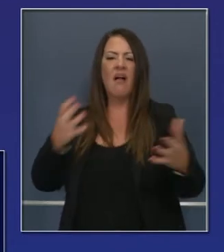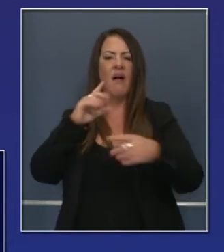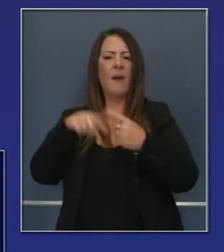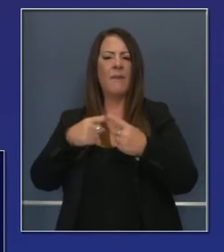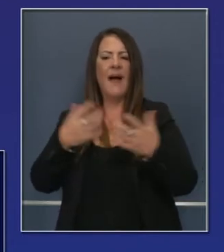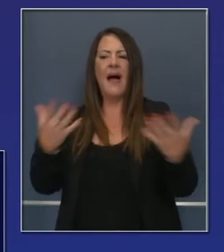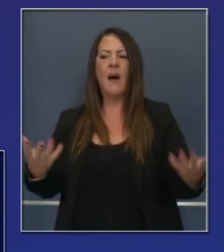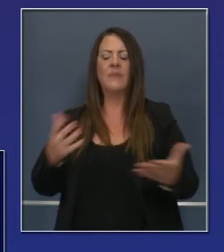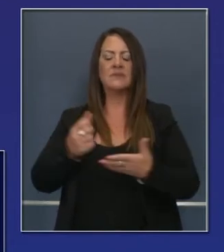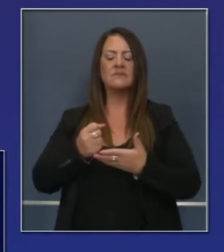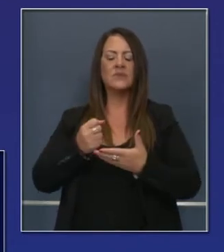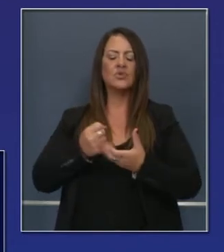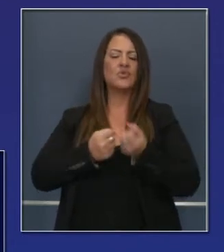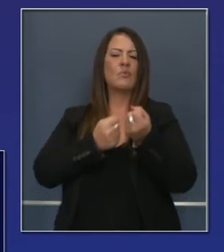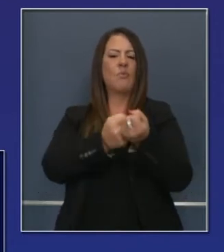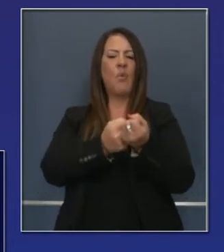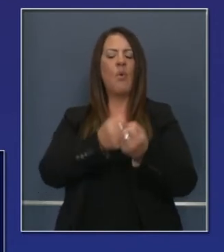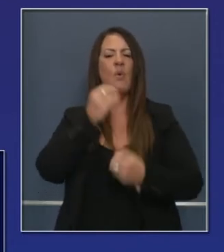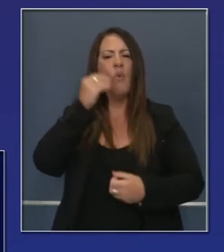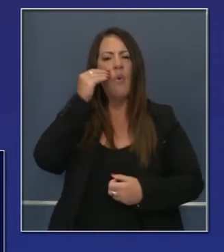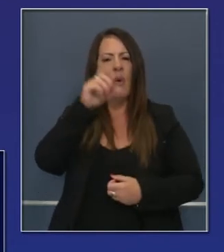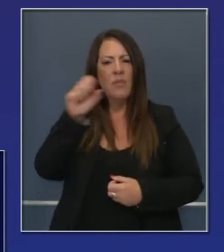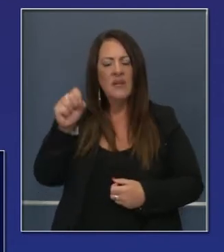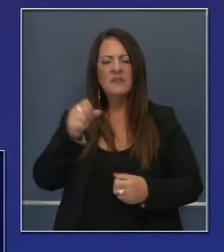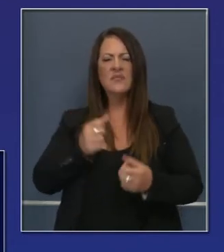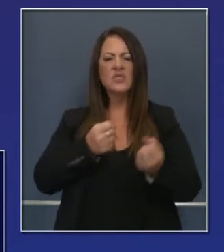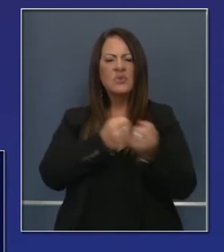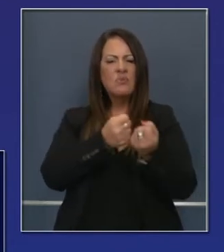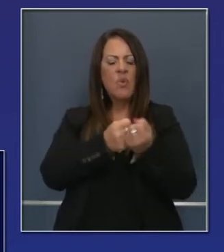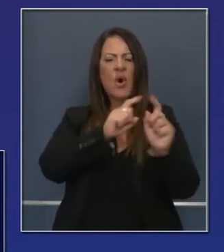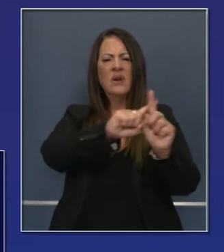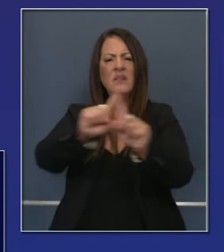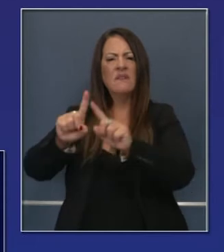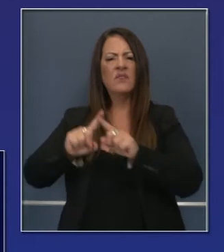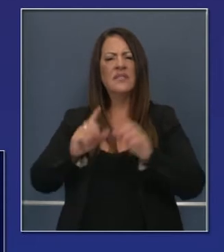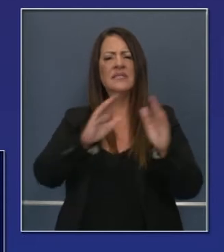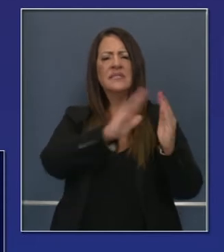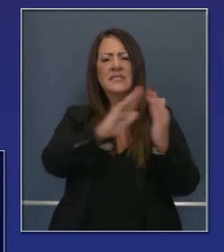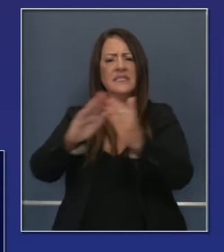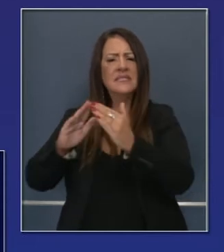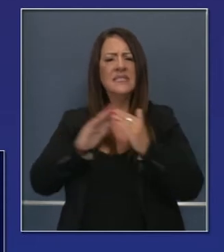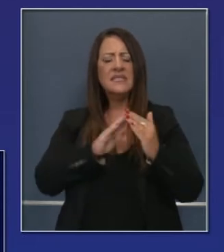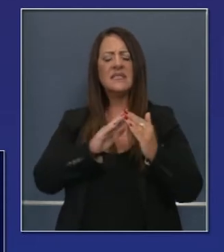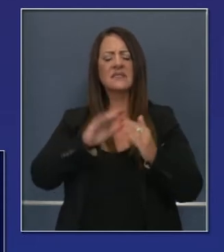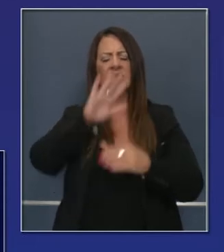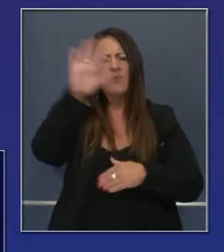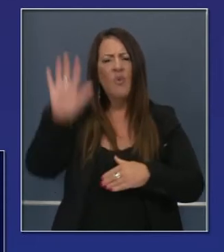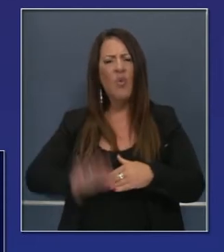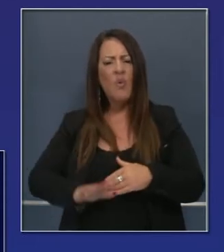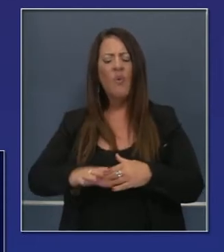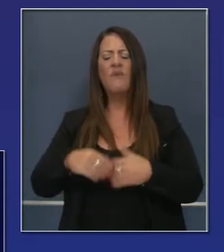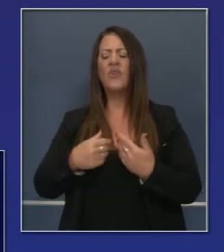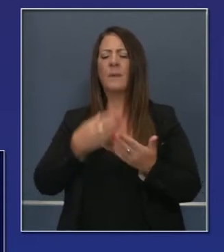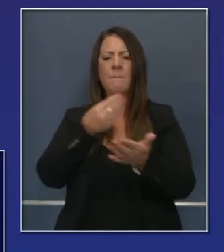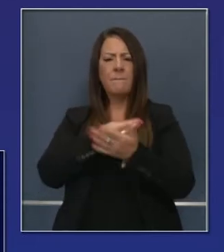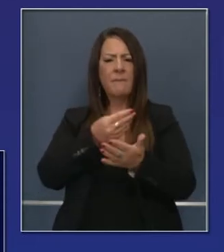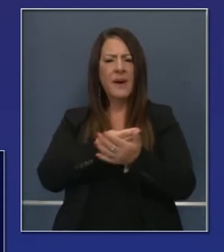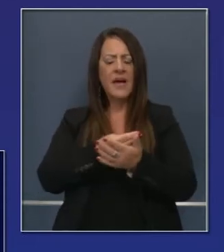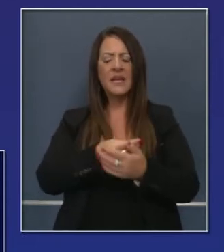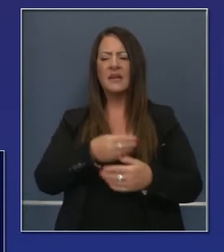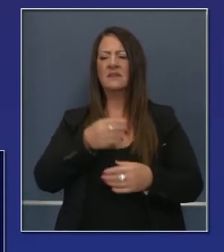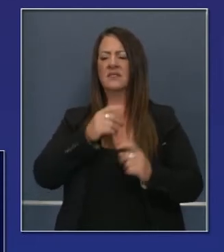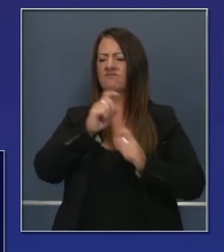apoyado muchísimo el problema de los desalojados en ciudades y condados con dinero adicional